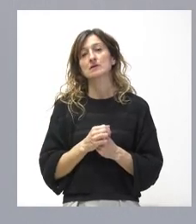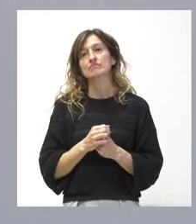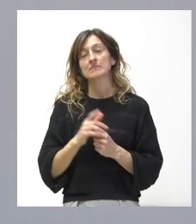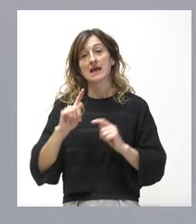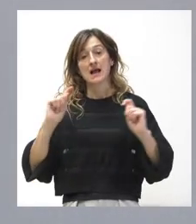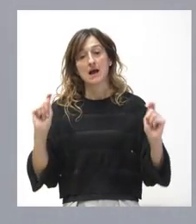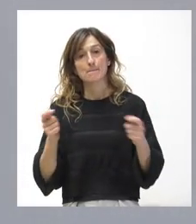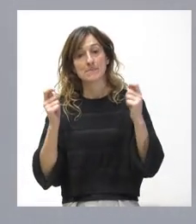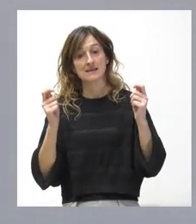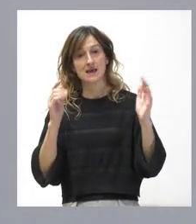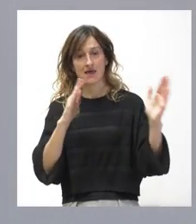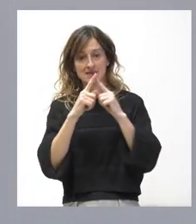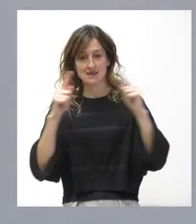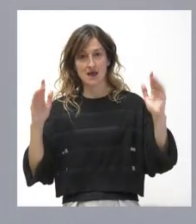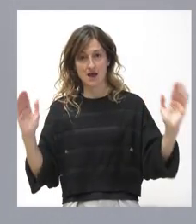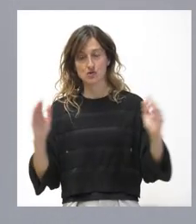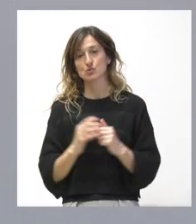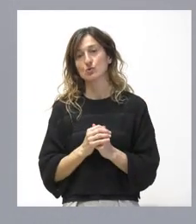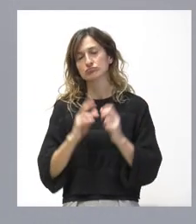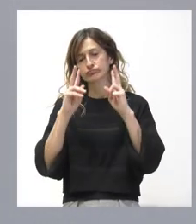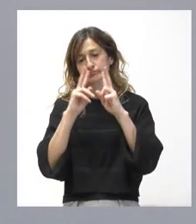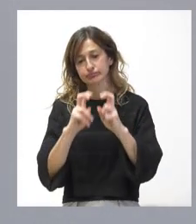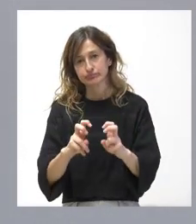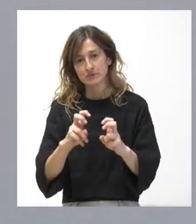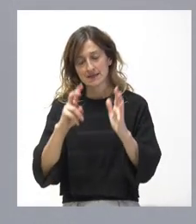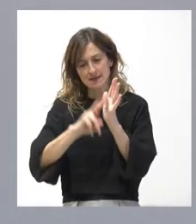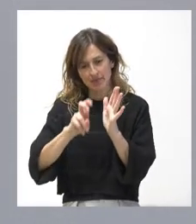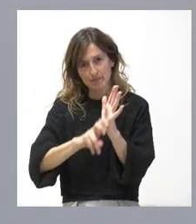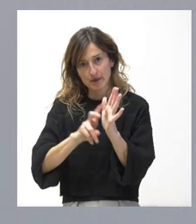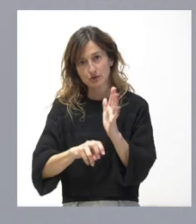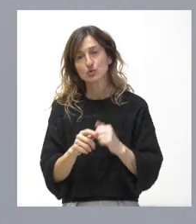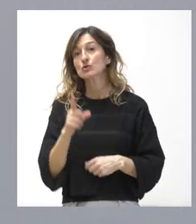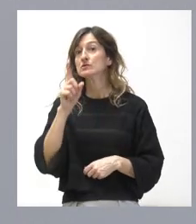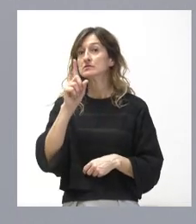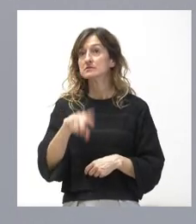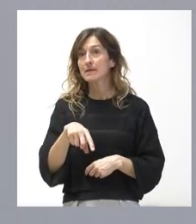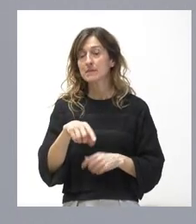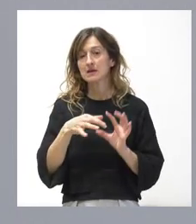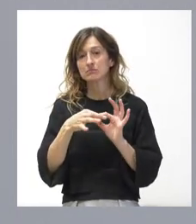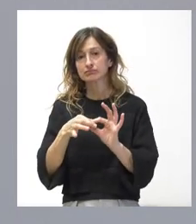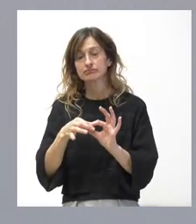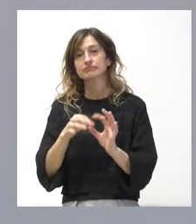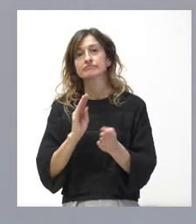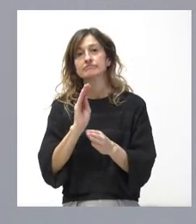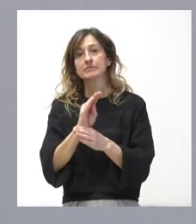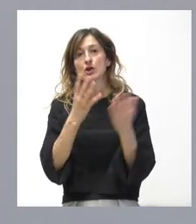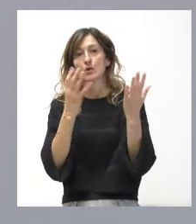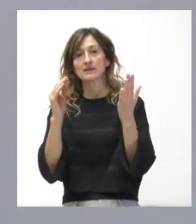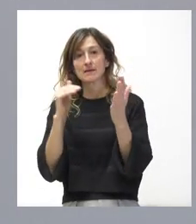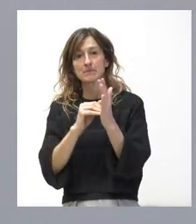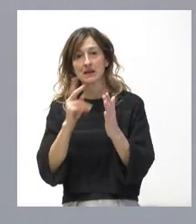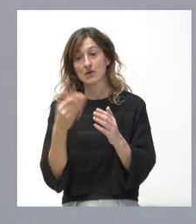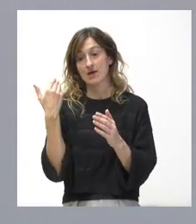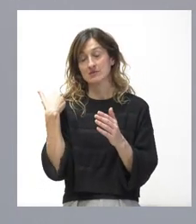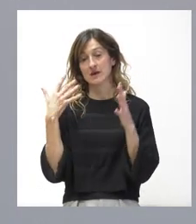de este ejercicio, investigación en los yacimientos y esto según la cantidad de 90.000 euros que en un consejo de gobierno anterior